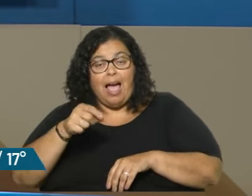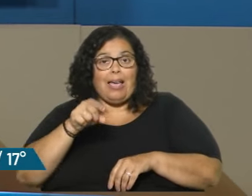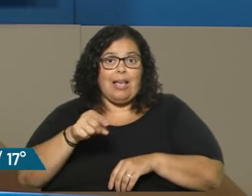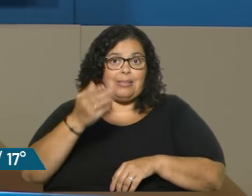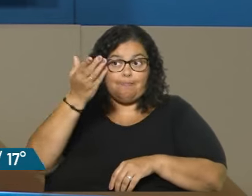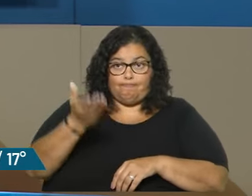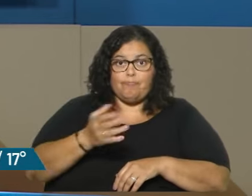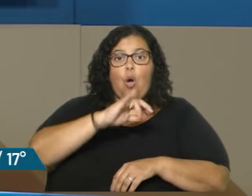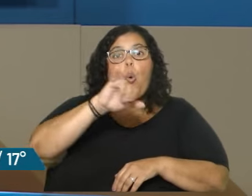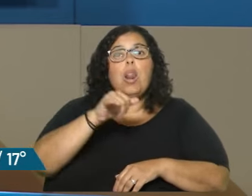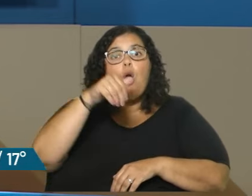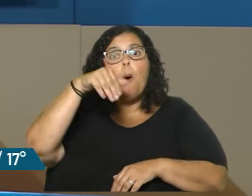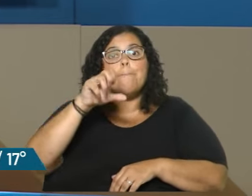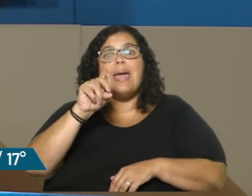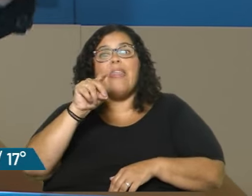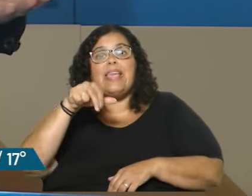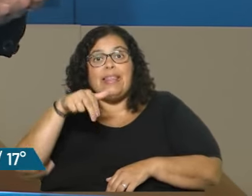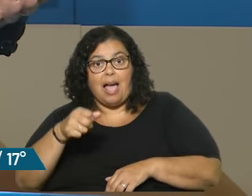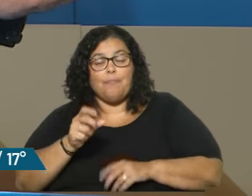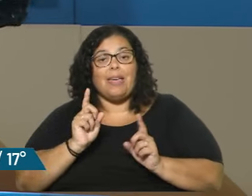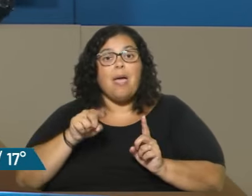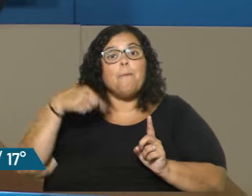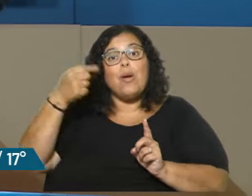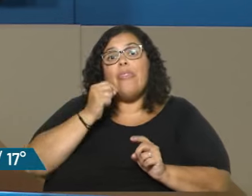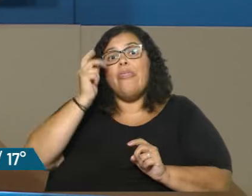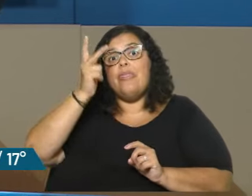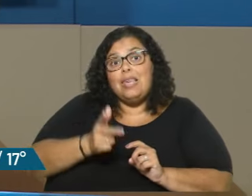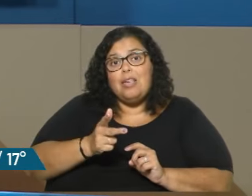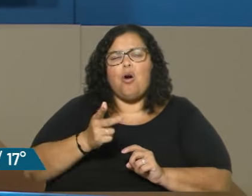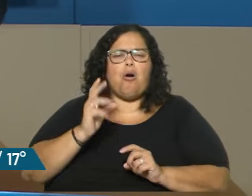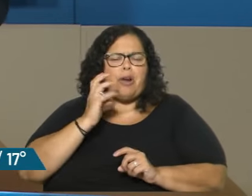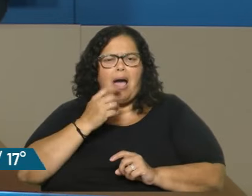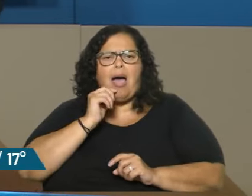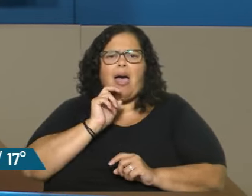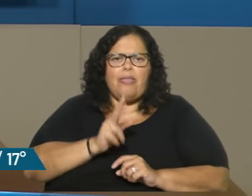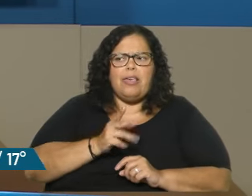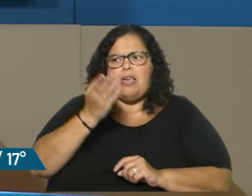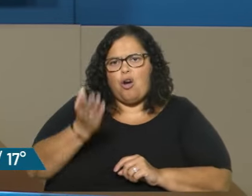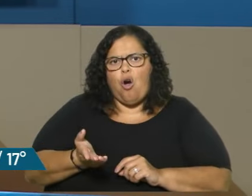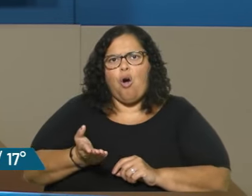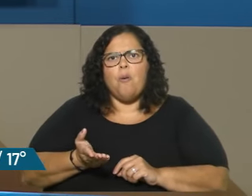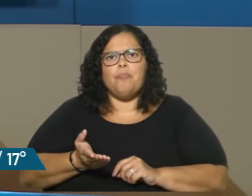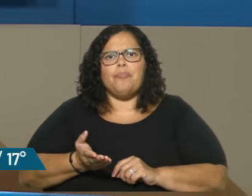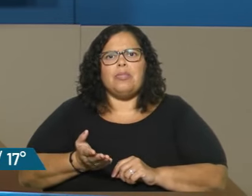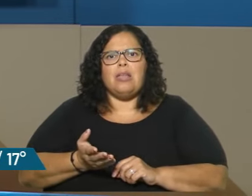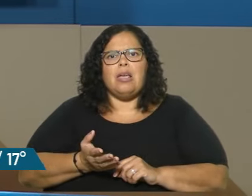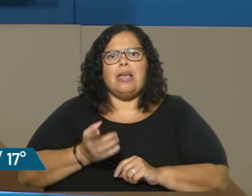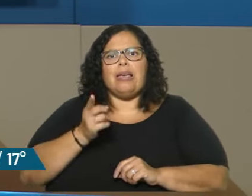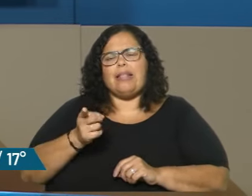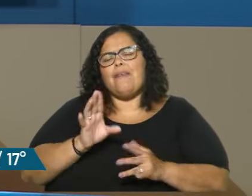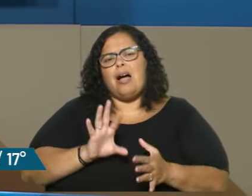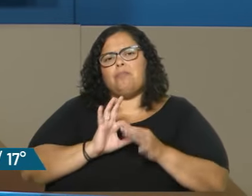Julio Medina. Julio Medina, que después se dijo en varias radios que estaba linkado con